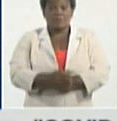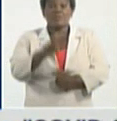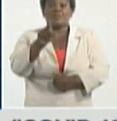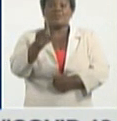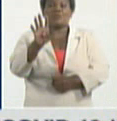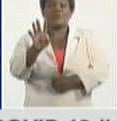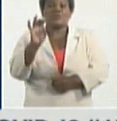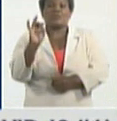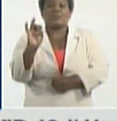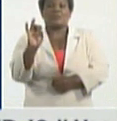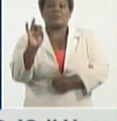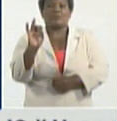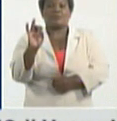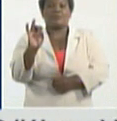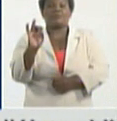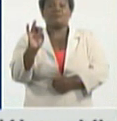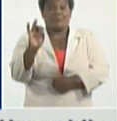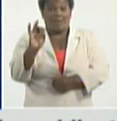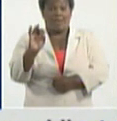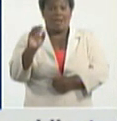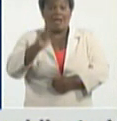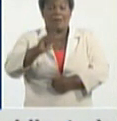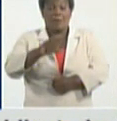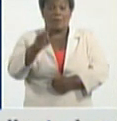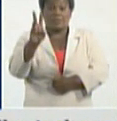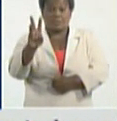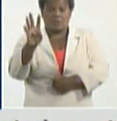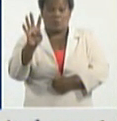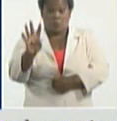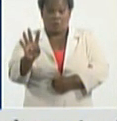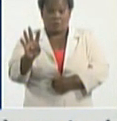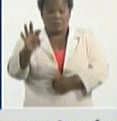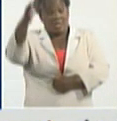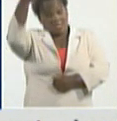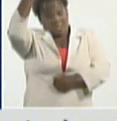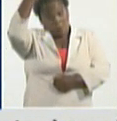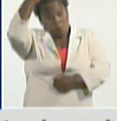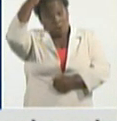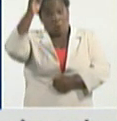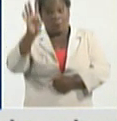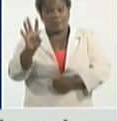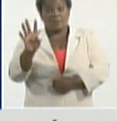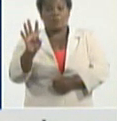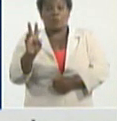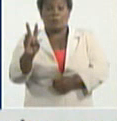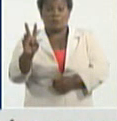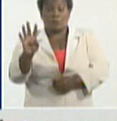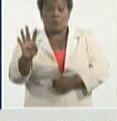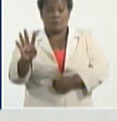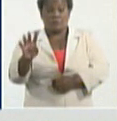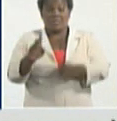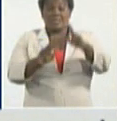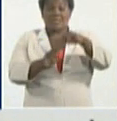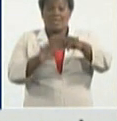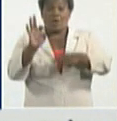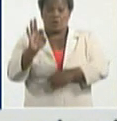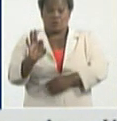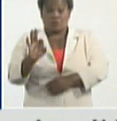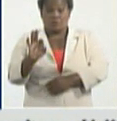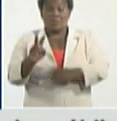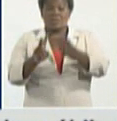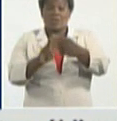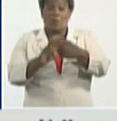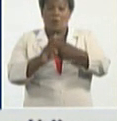147, Cabaiguan 34, Tahuasco 24, Trinidad 8, Yaguajay 6,